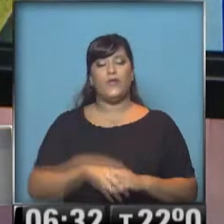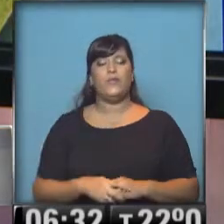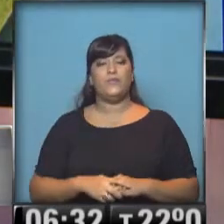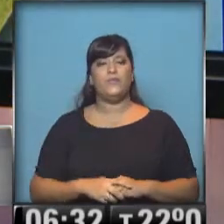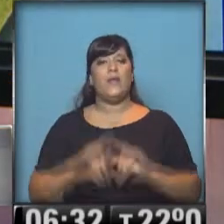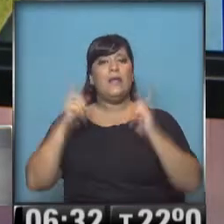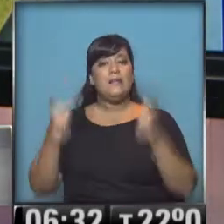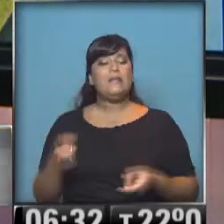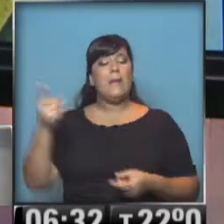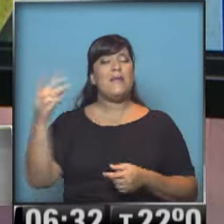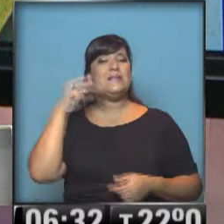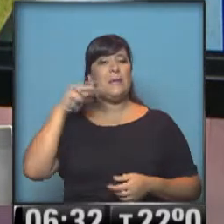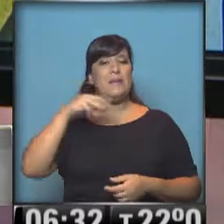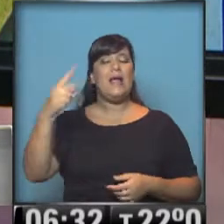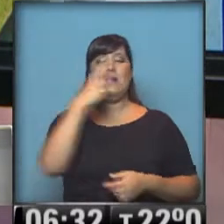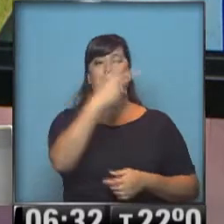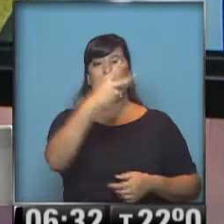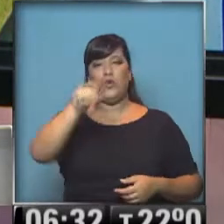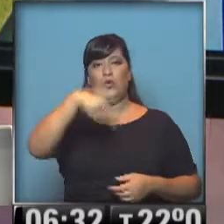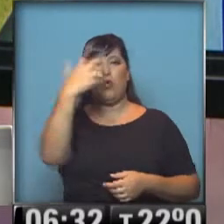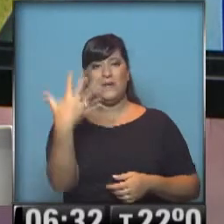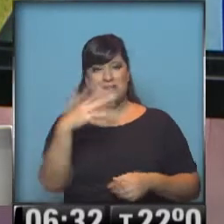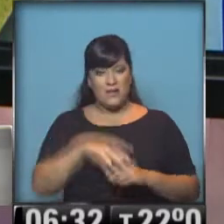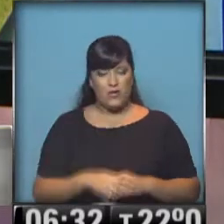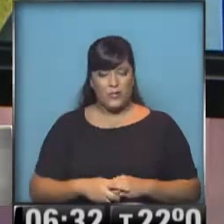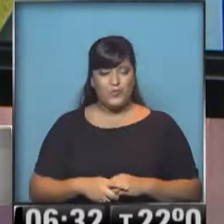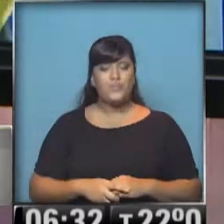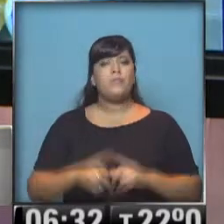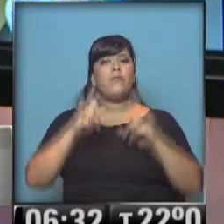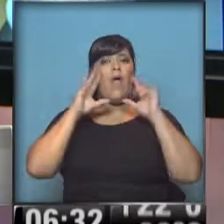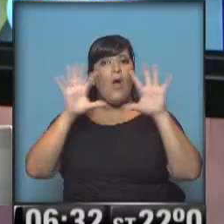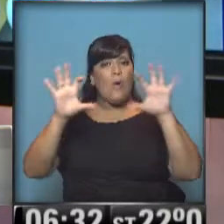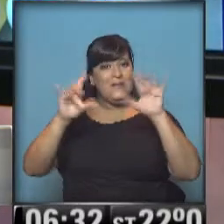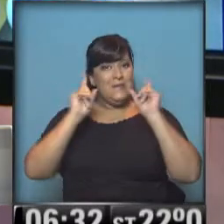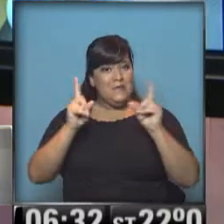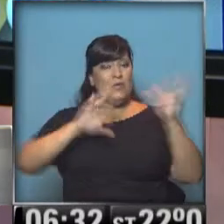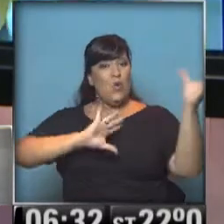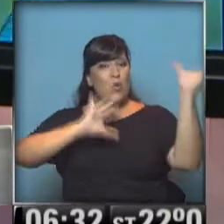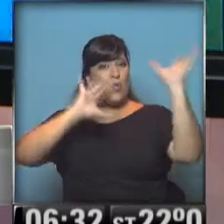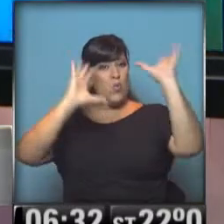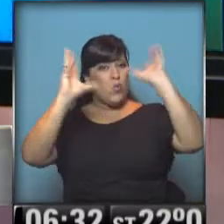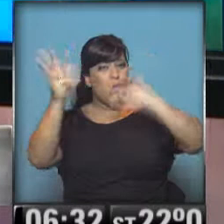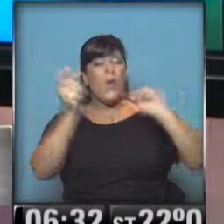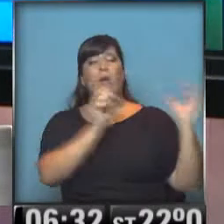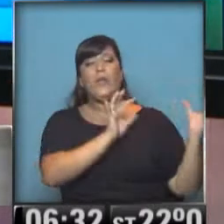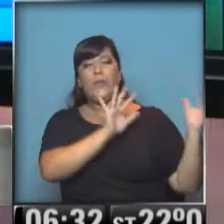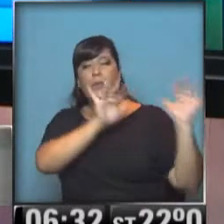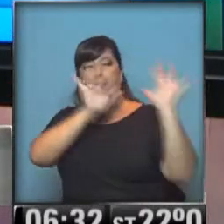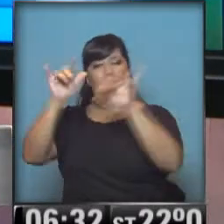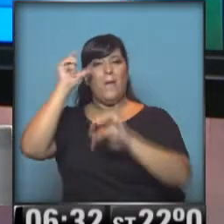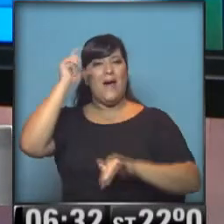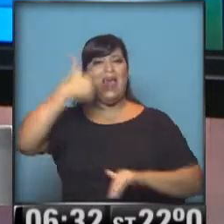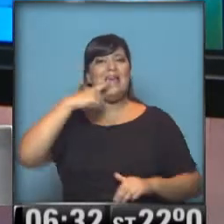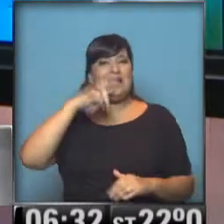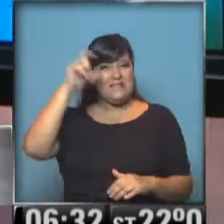décimos para San Miguel en una jornada con mucha nubosidad. Recuerden que esta nubosidad lentamente se irá desplazando hacia el este,